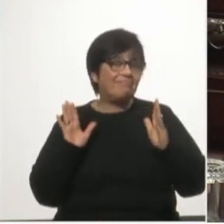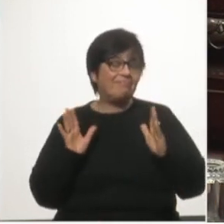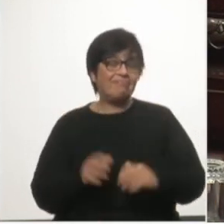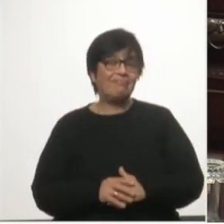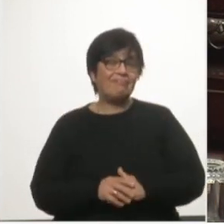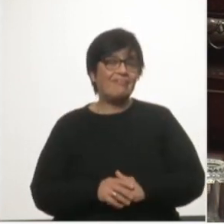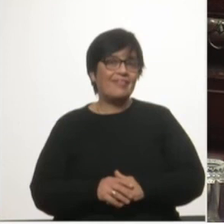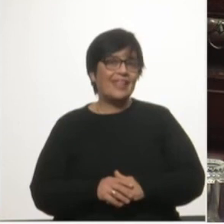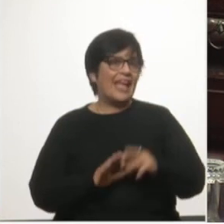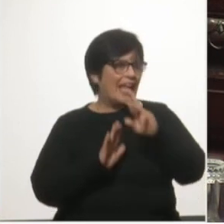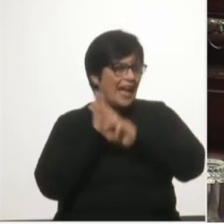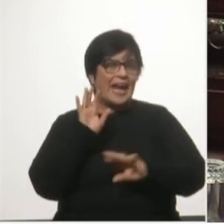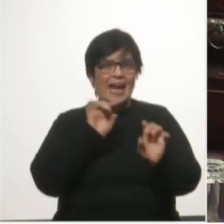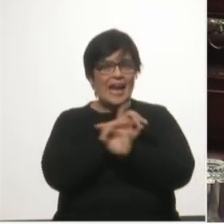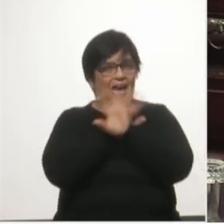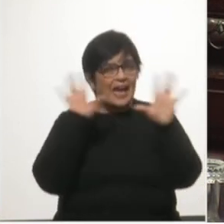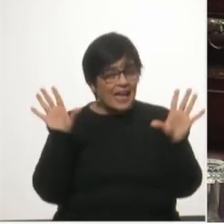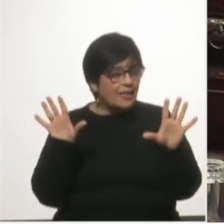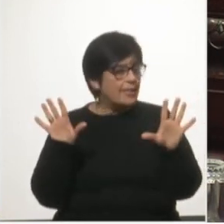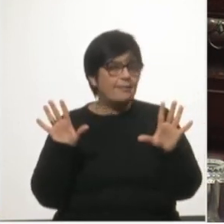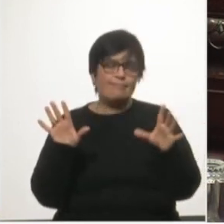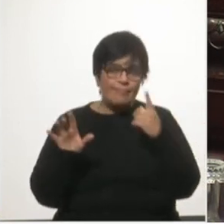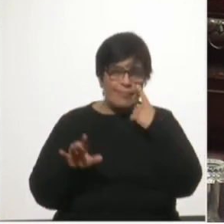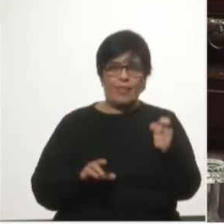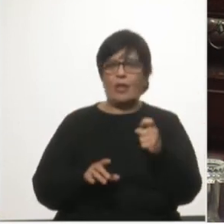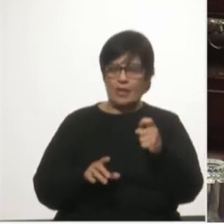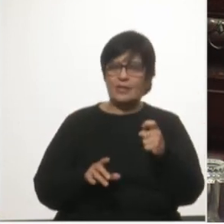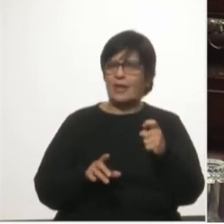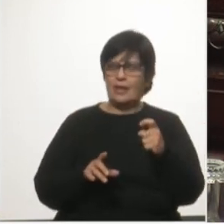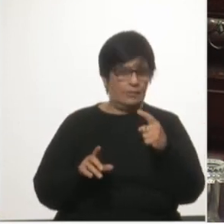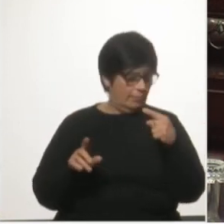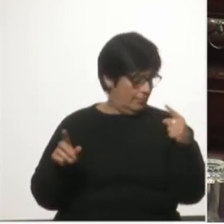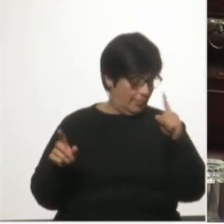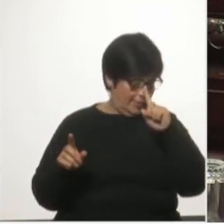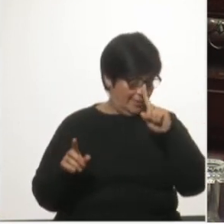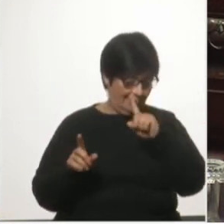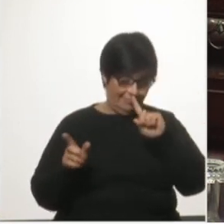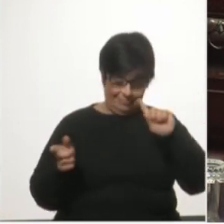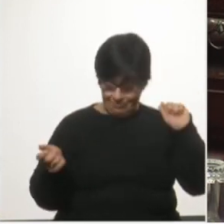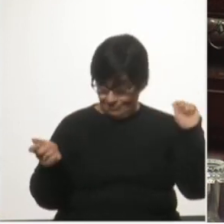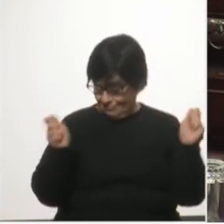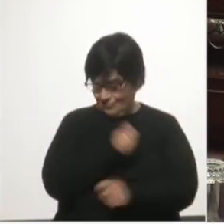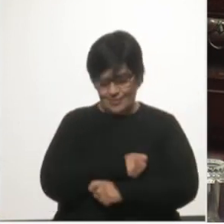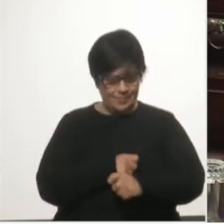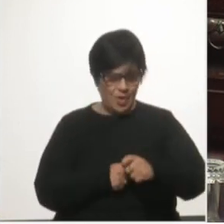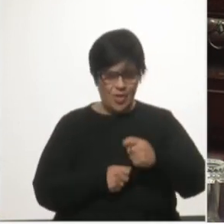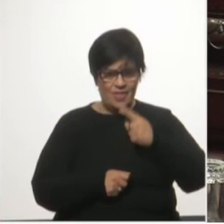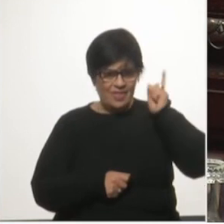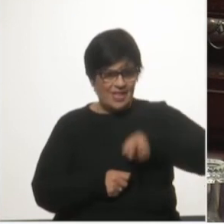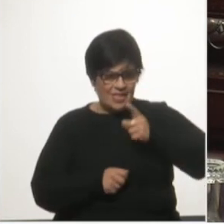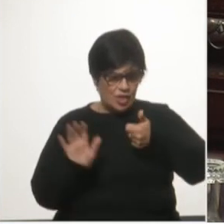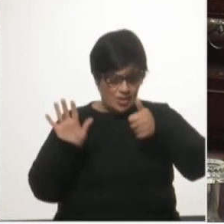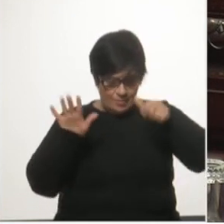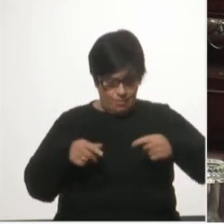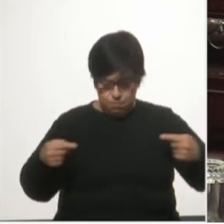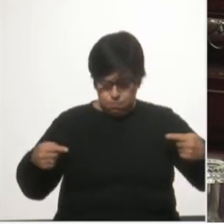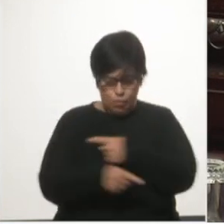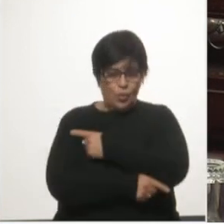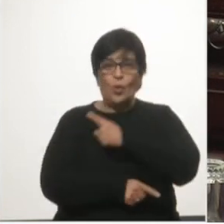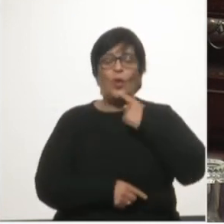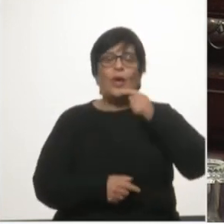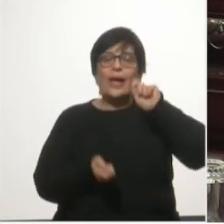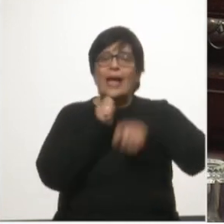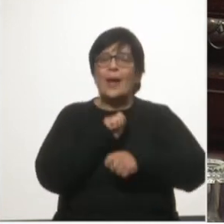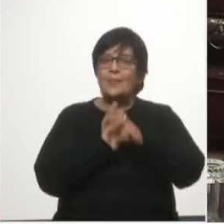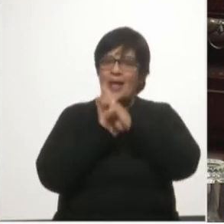de las reglas claras noto que hubo un cambio drástico en la política portuaria en un periodo de seis meses cambiando las